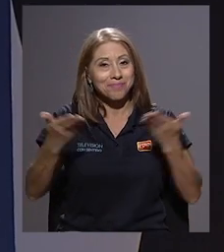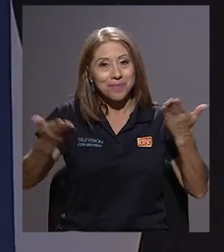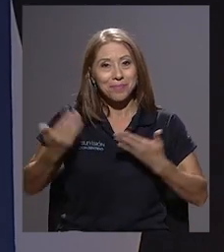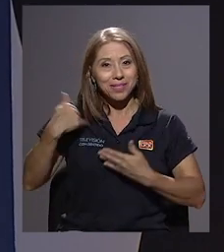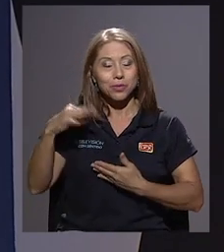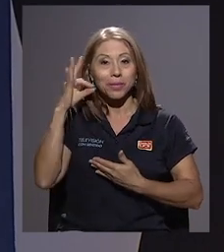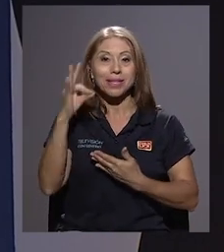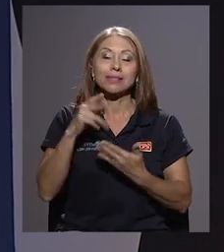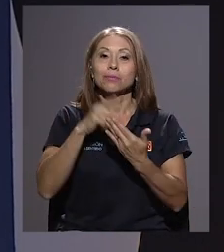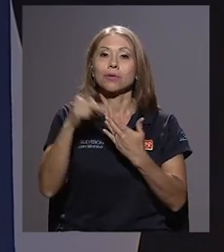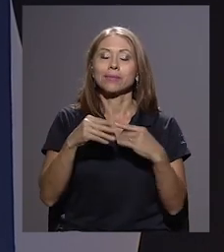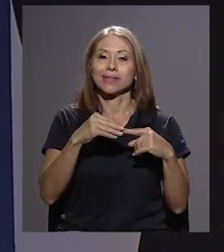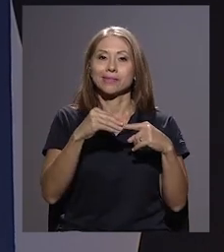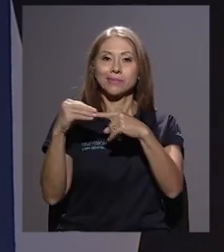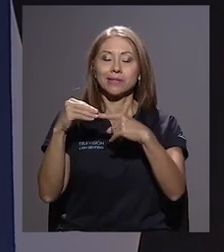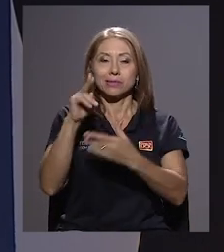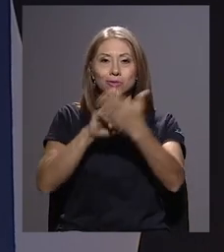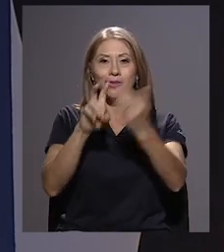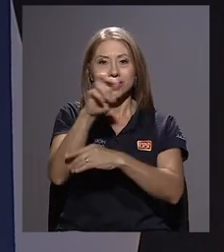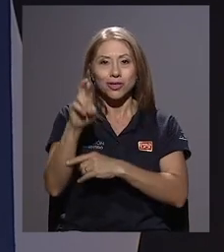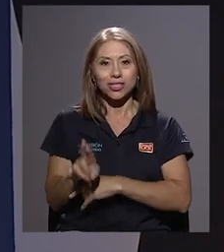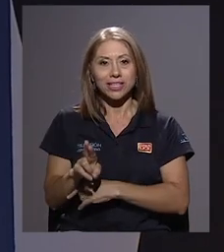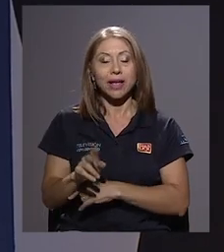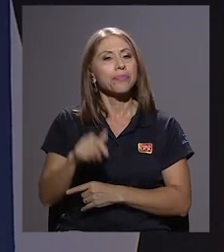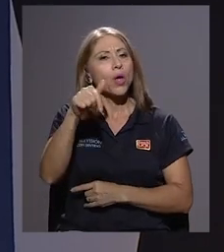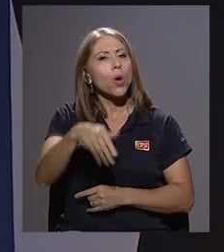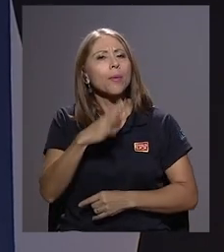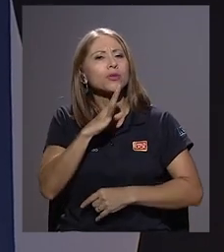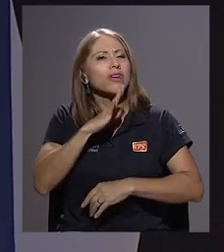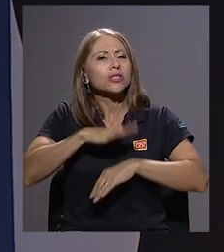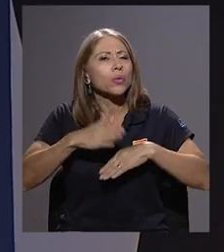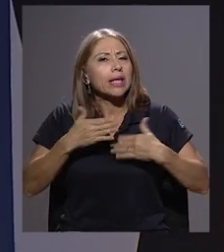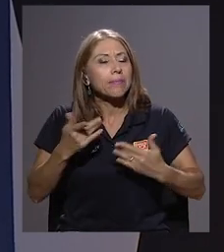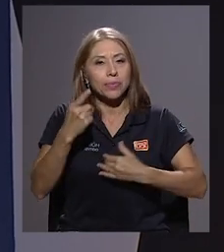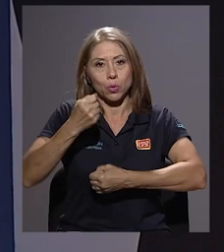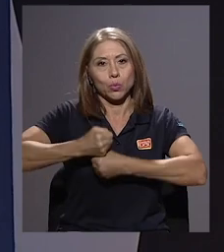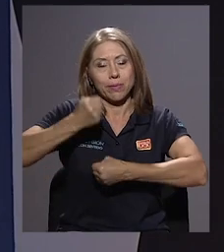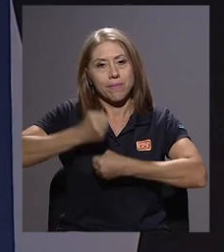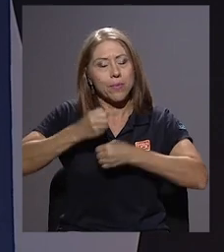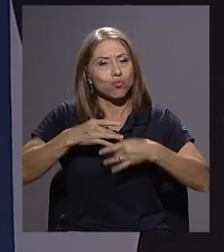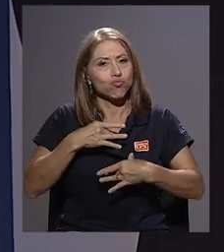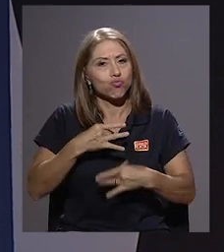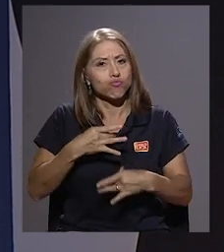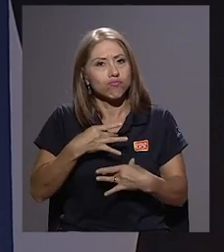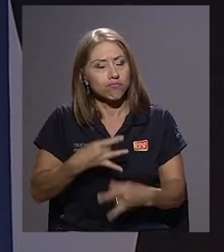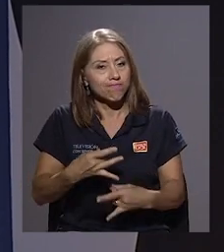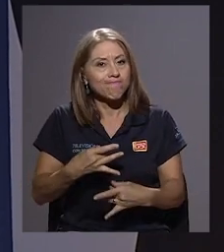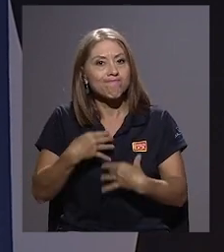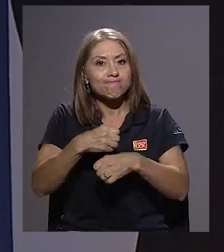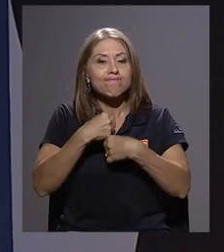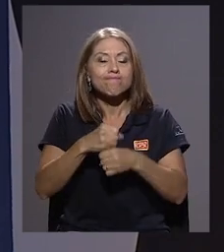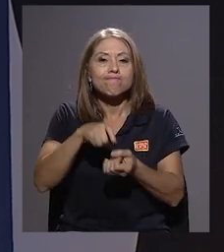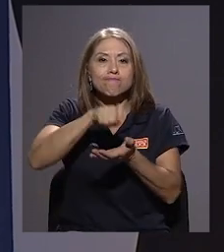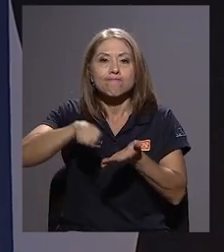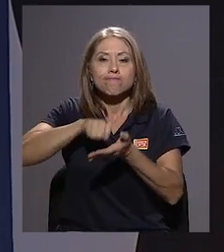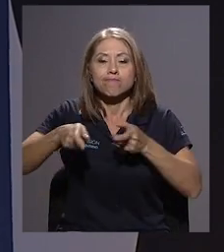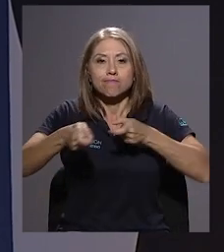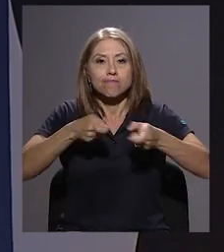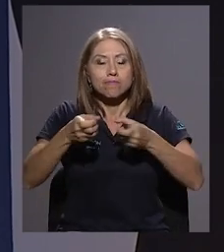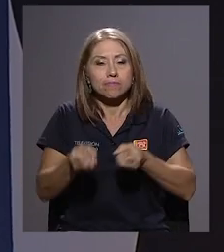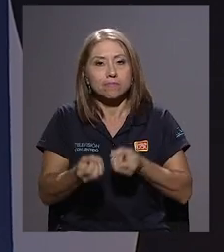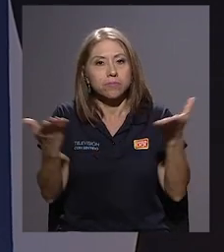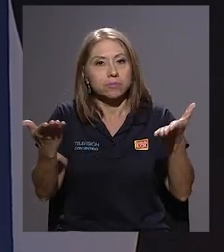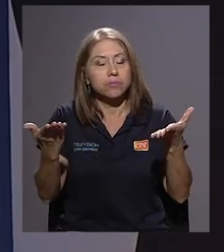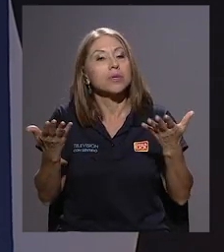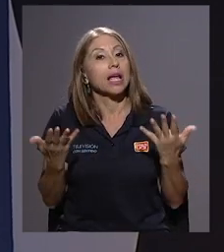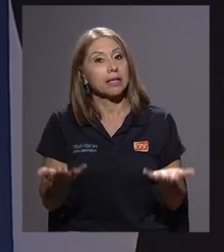Hola, bienvenidos y bienvenidas a Especiales Universidad de Costa Rica. El día de hoy vamos a hablar sobre un trabajo muy interesante que realiza